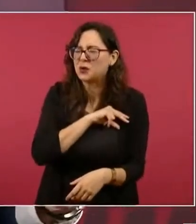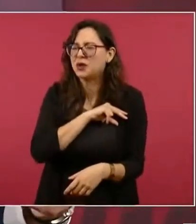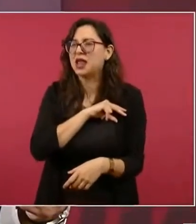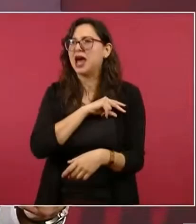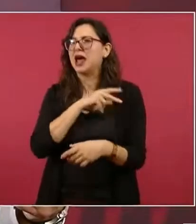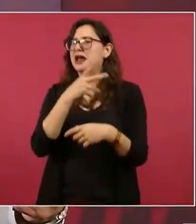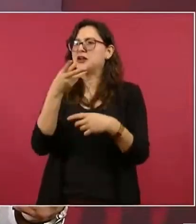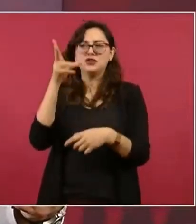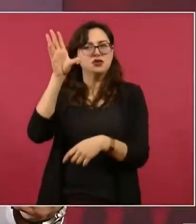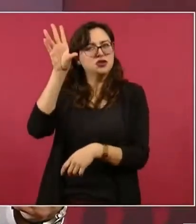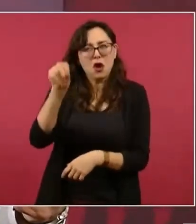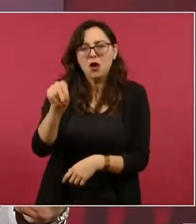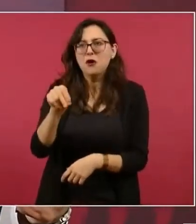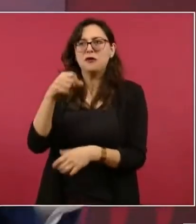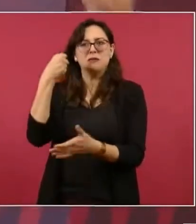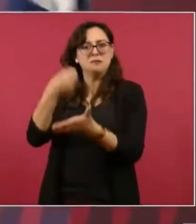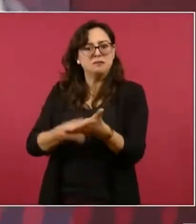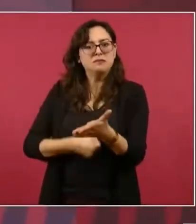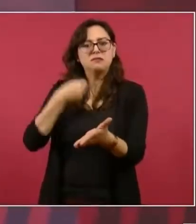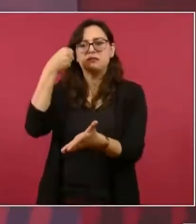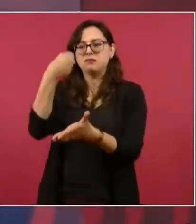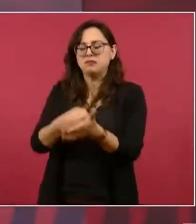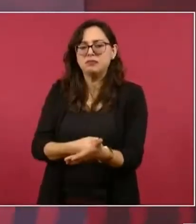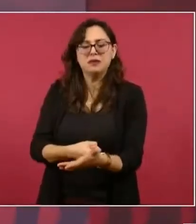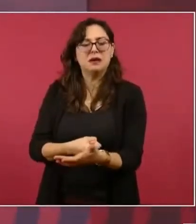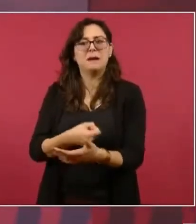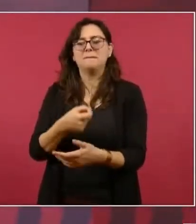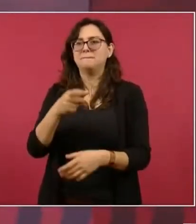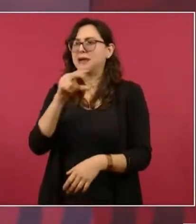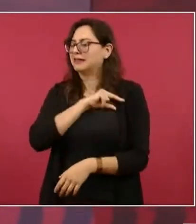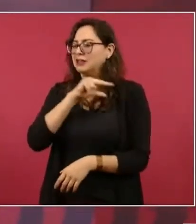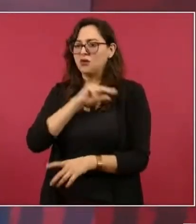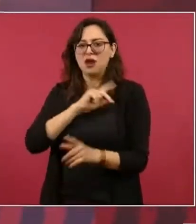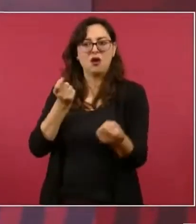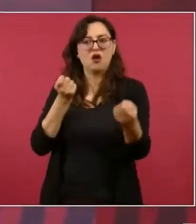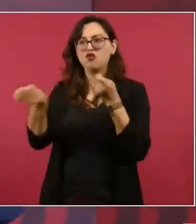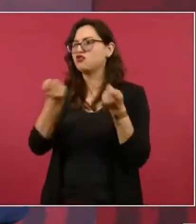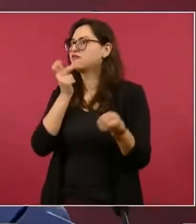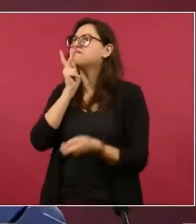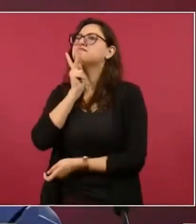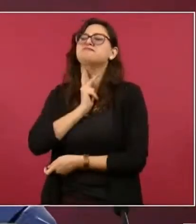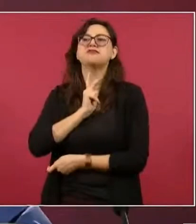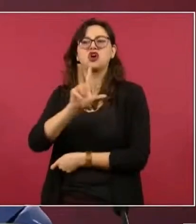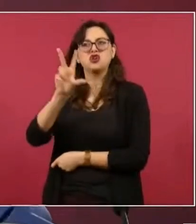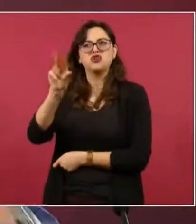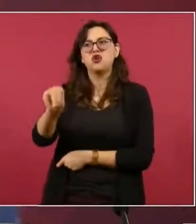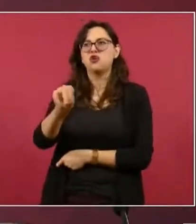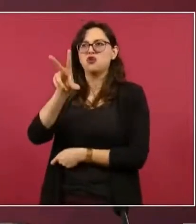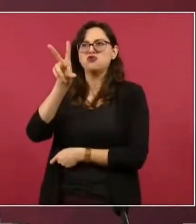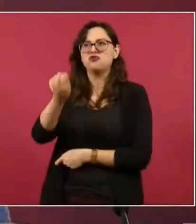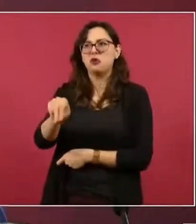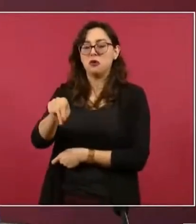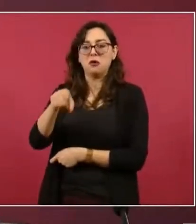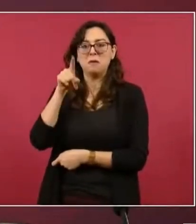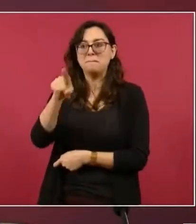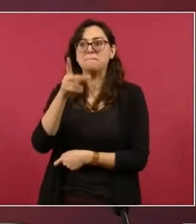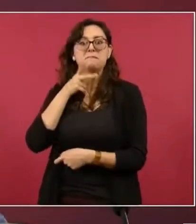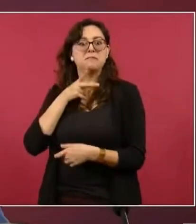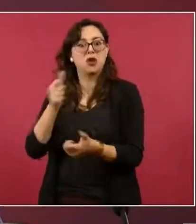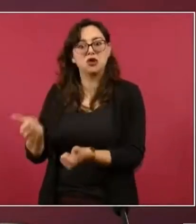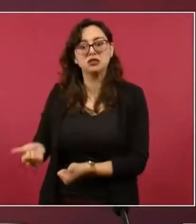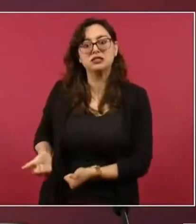territorio a empresas particulares para llevarse el petróleo